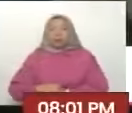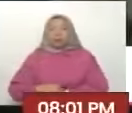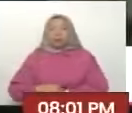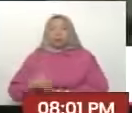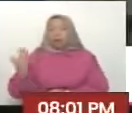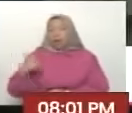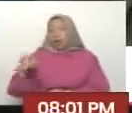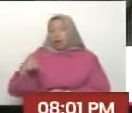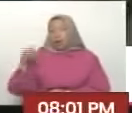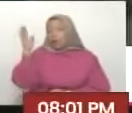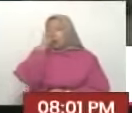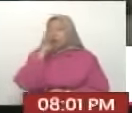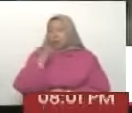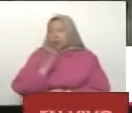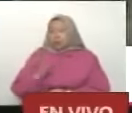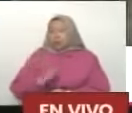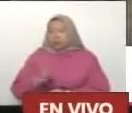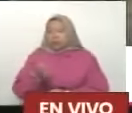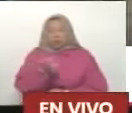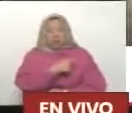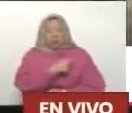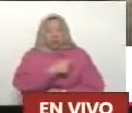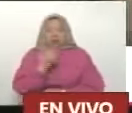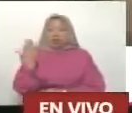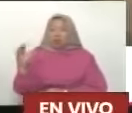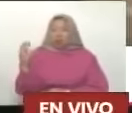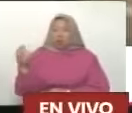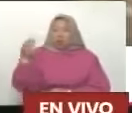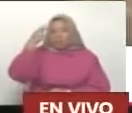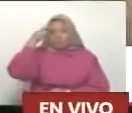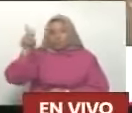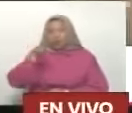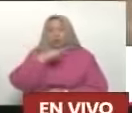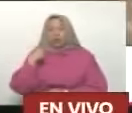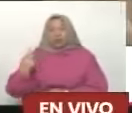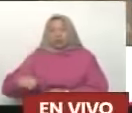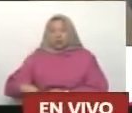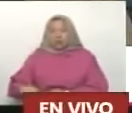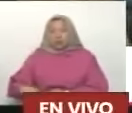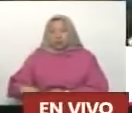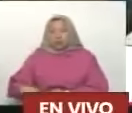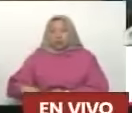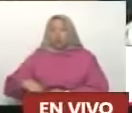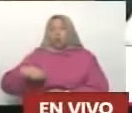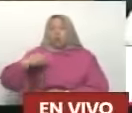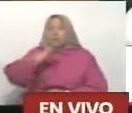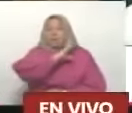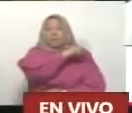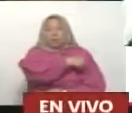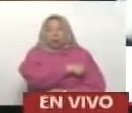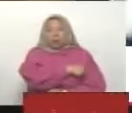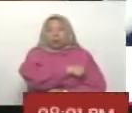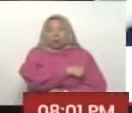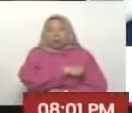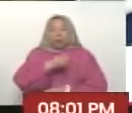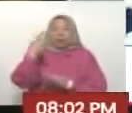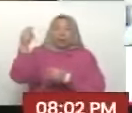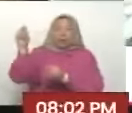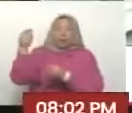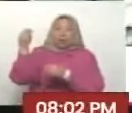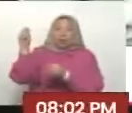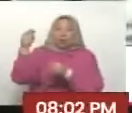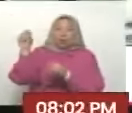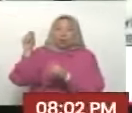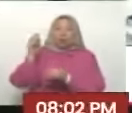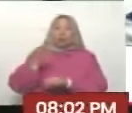Brasil Chile Colombia México China Jordania Malasia Trinidad Tobago España Y